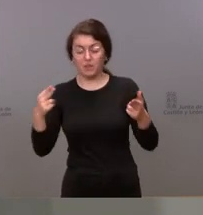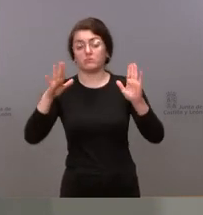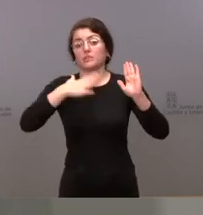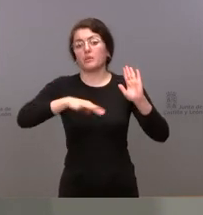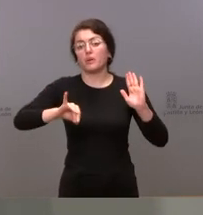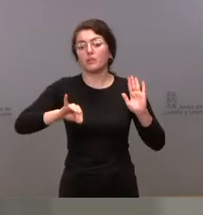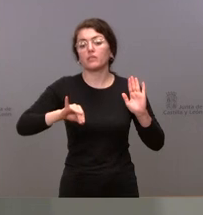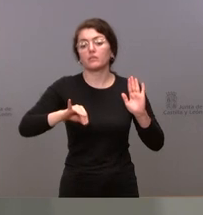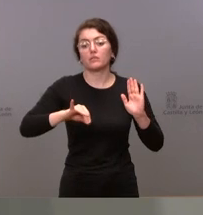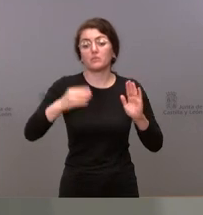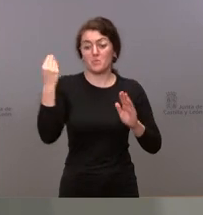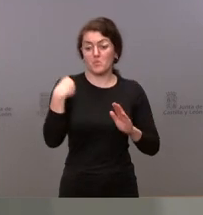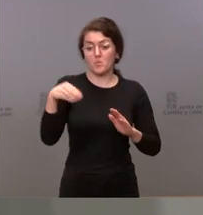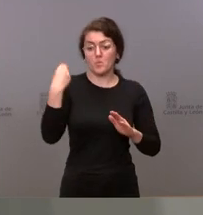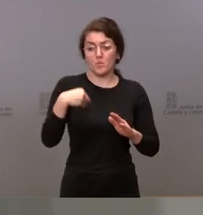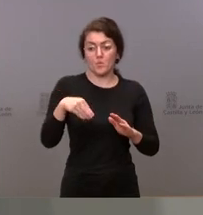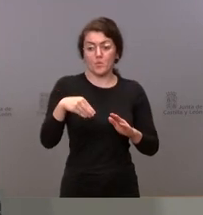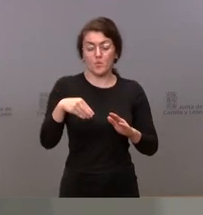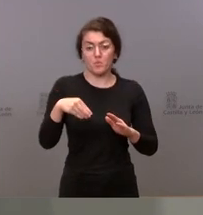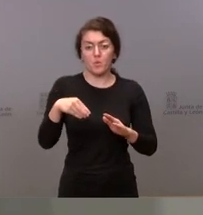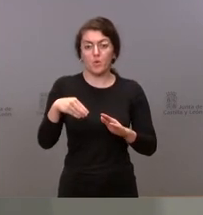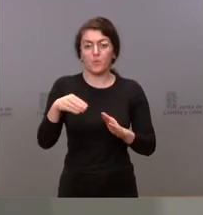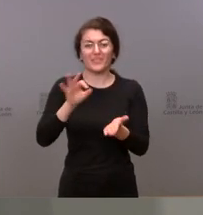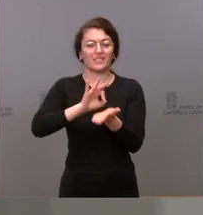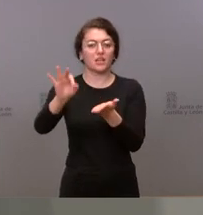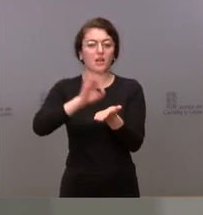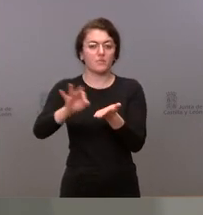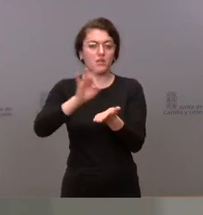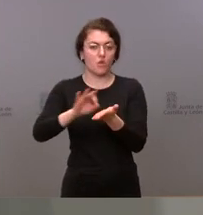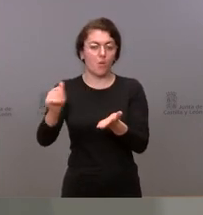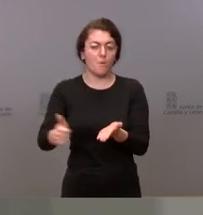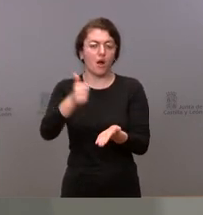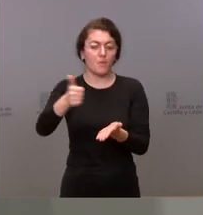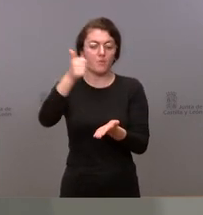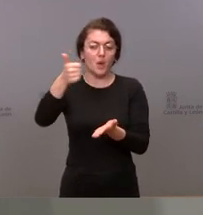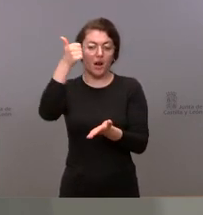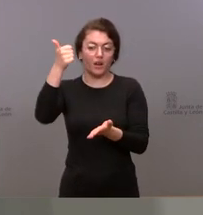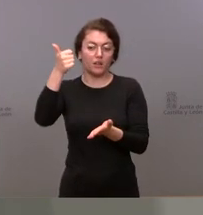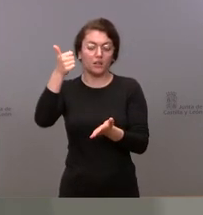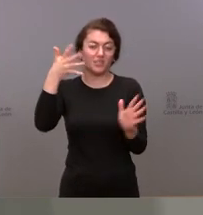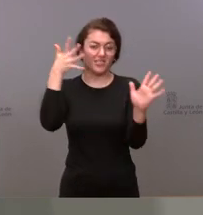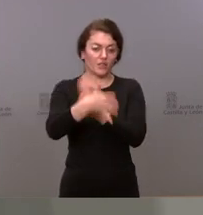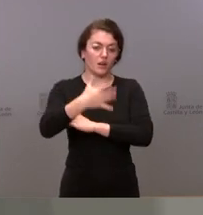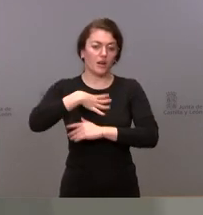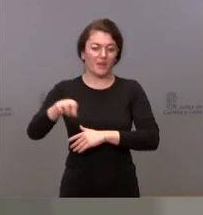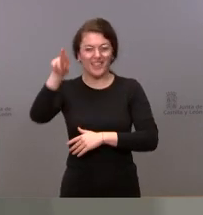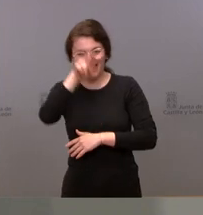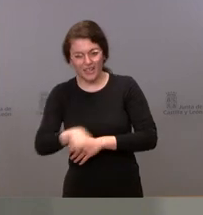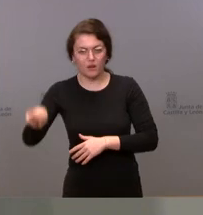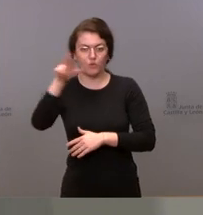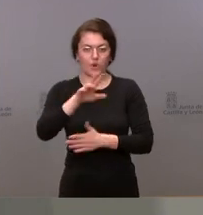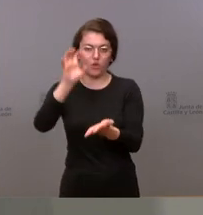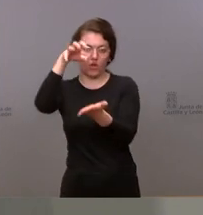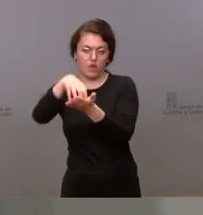sin disminuir en los profesionales del SACIL desrealizando otras actividades y por tanto permitiendo que reforcemos estos centros de